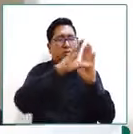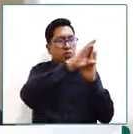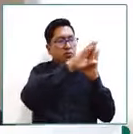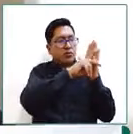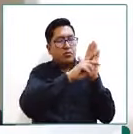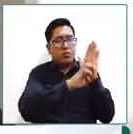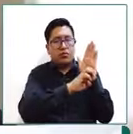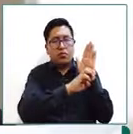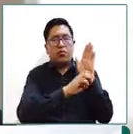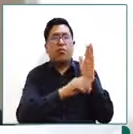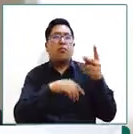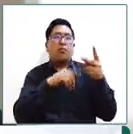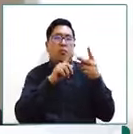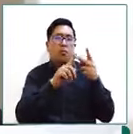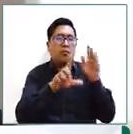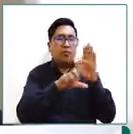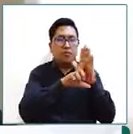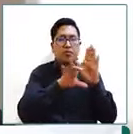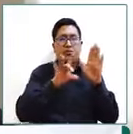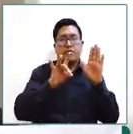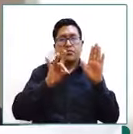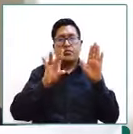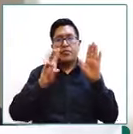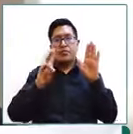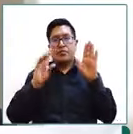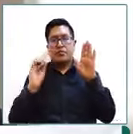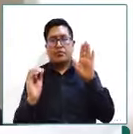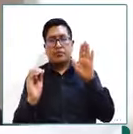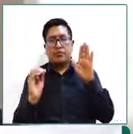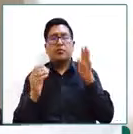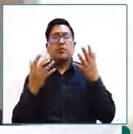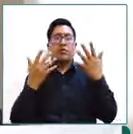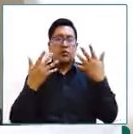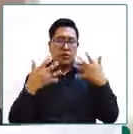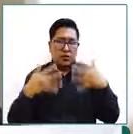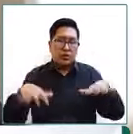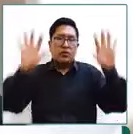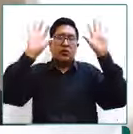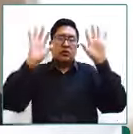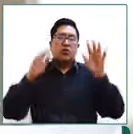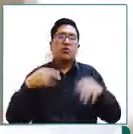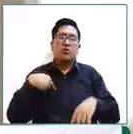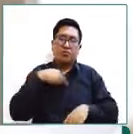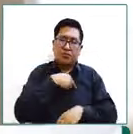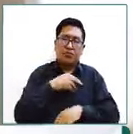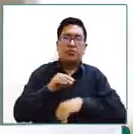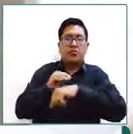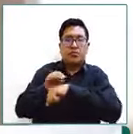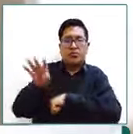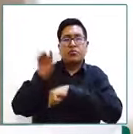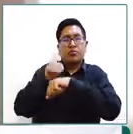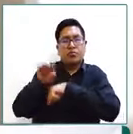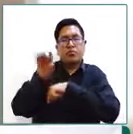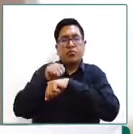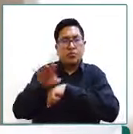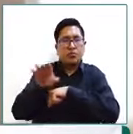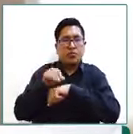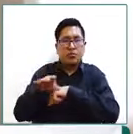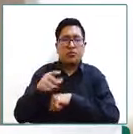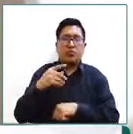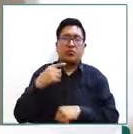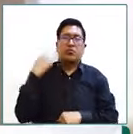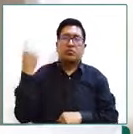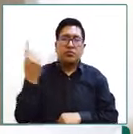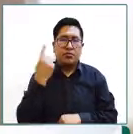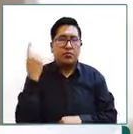constitución y la ley 870 pues hemos emitido recomendaciones tanto a nivel